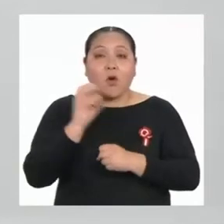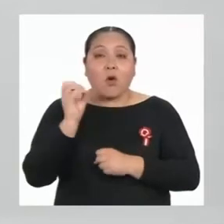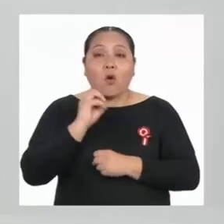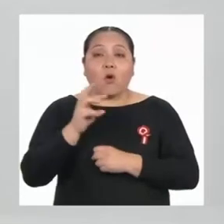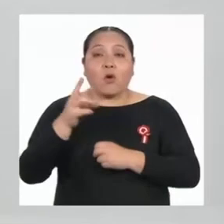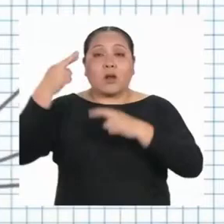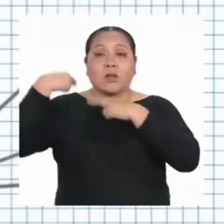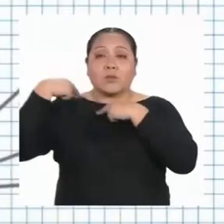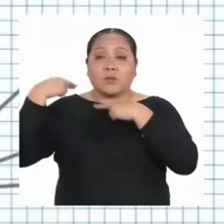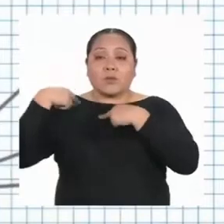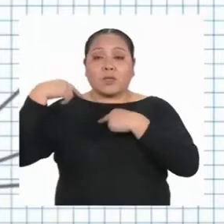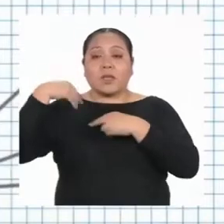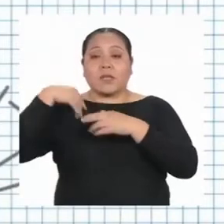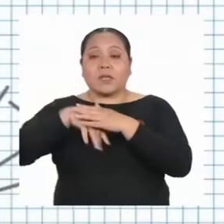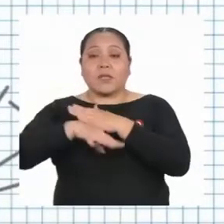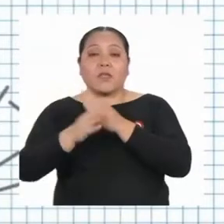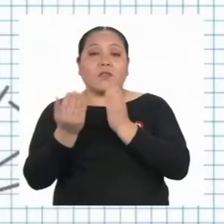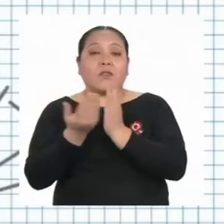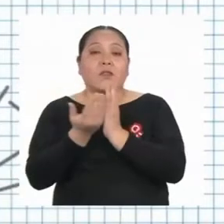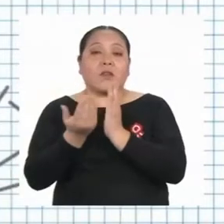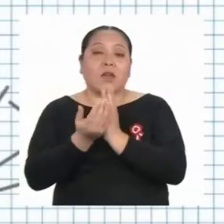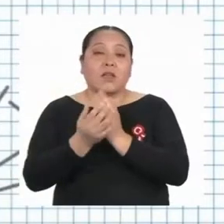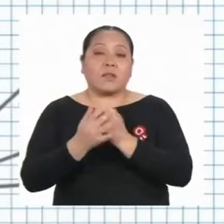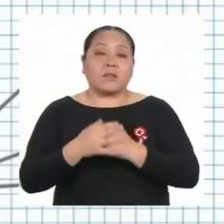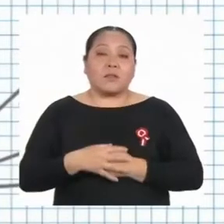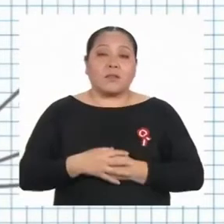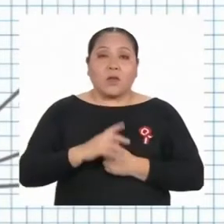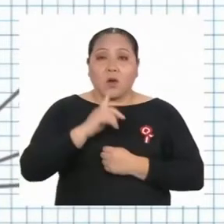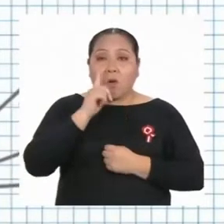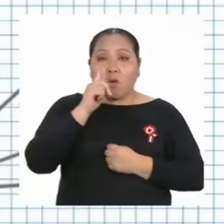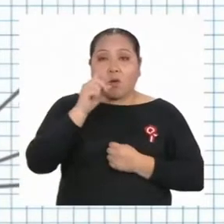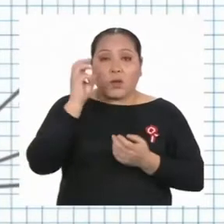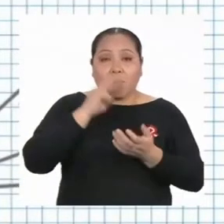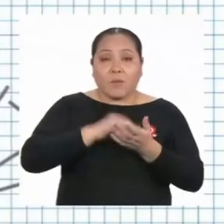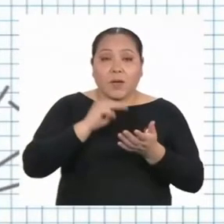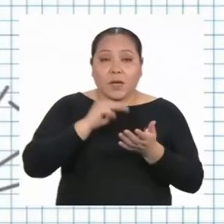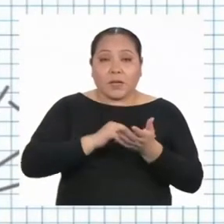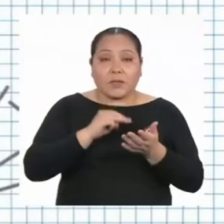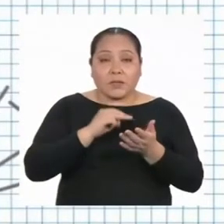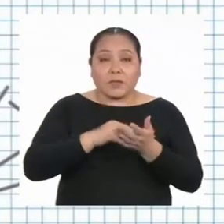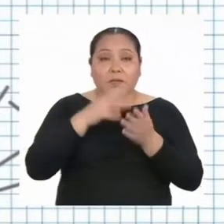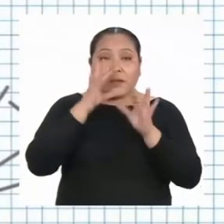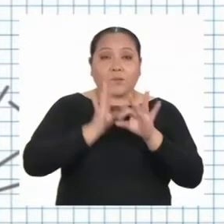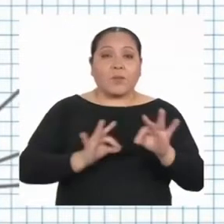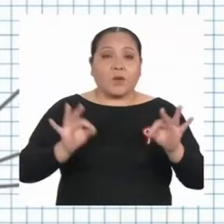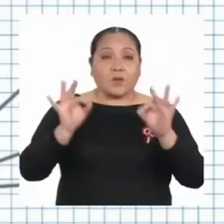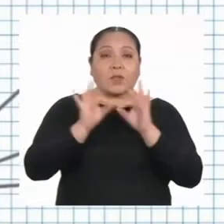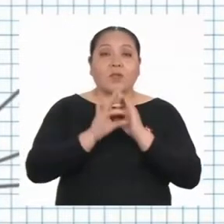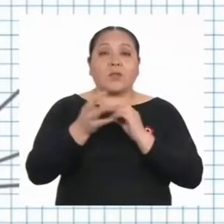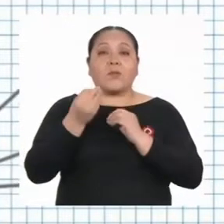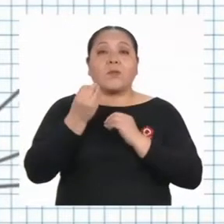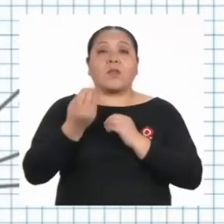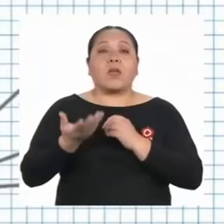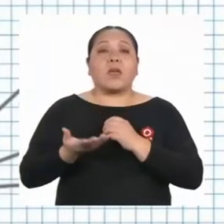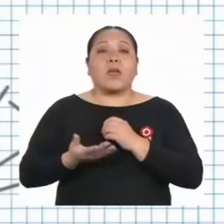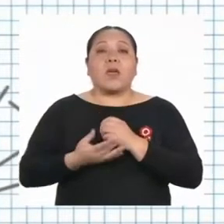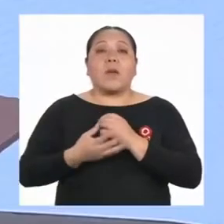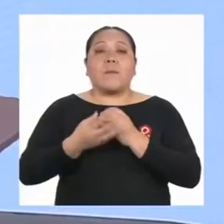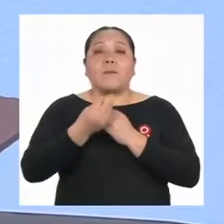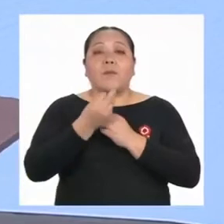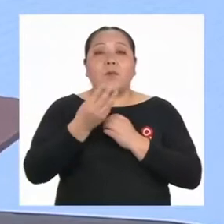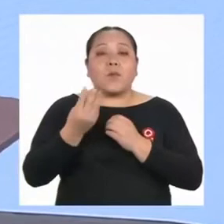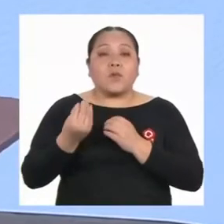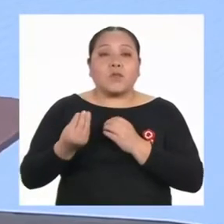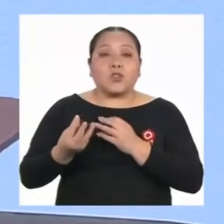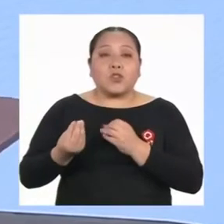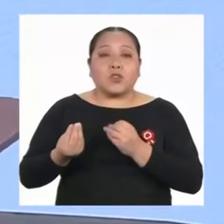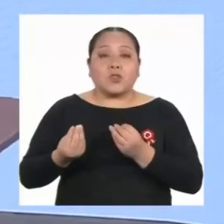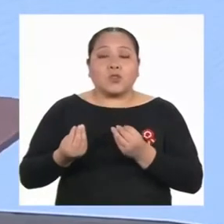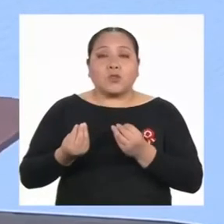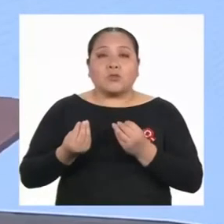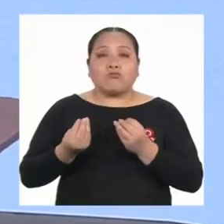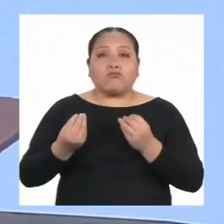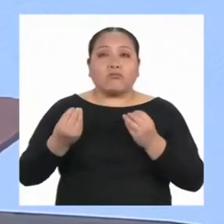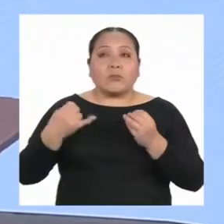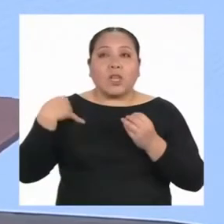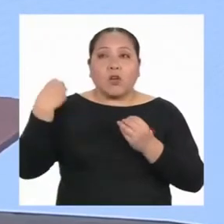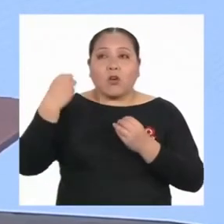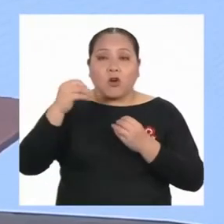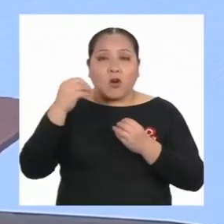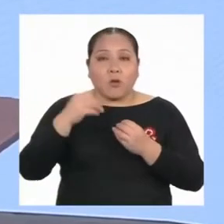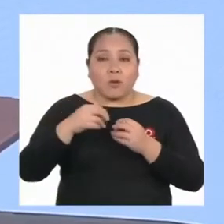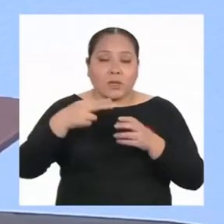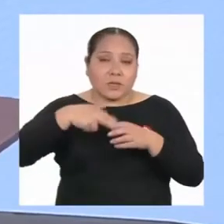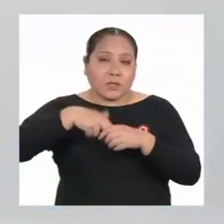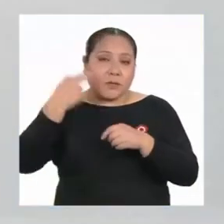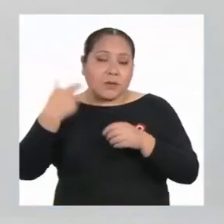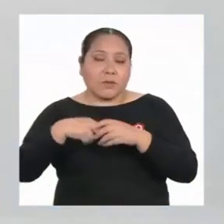quehaceres del hogar. Una de las principales razones por las que muchas adolescentes desertan. ¿Y hay otros factores que